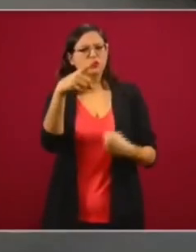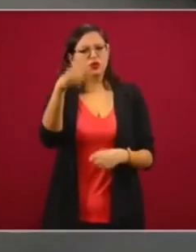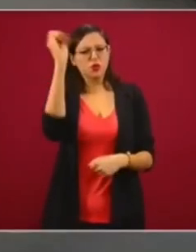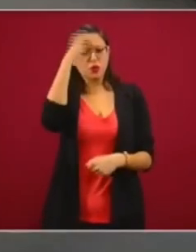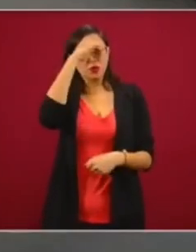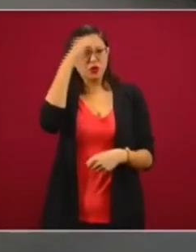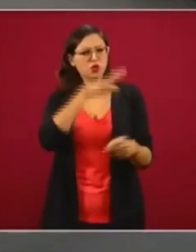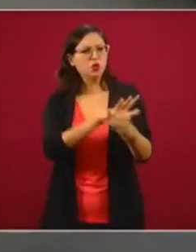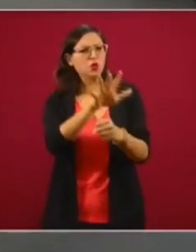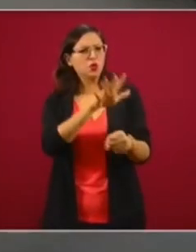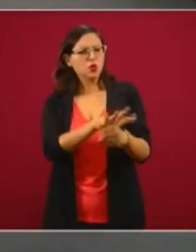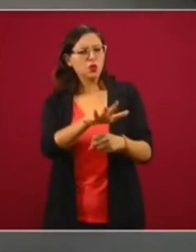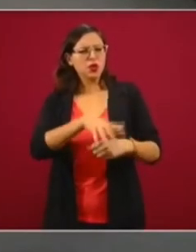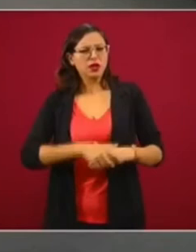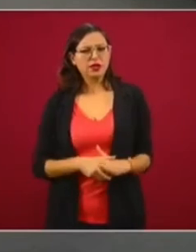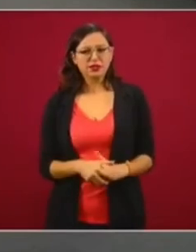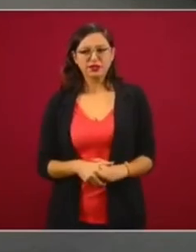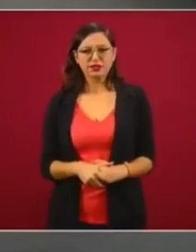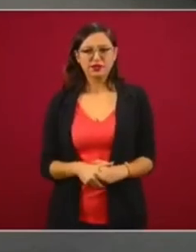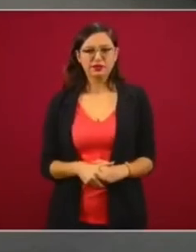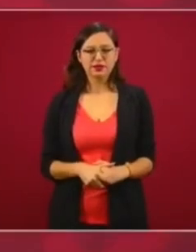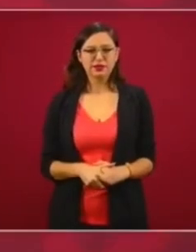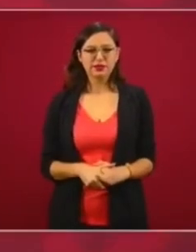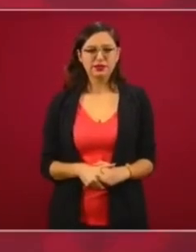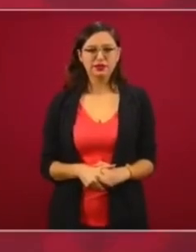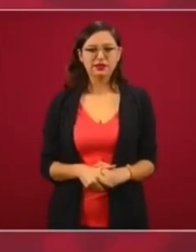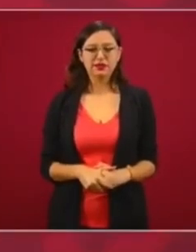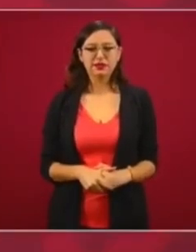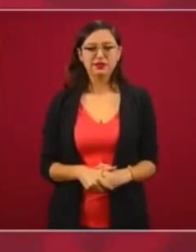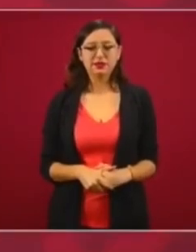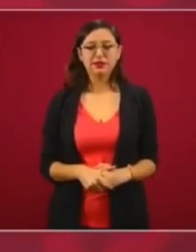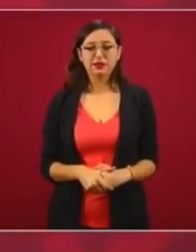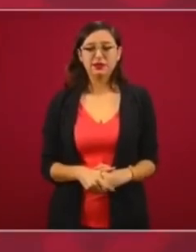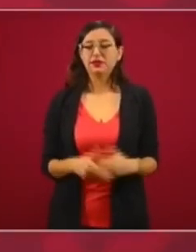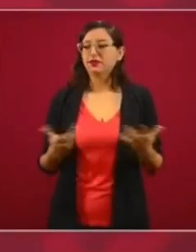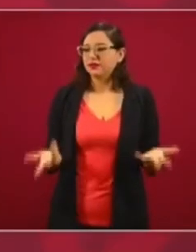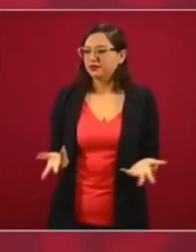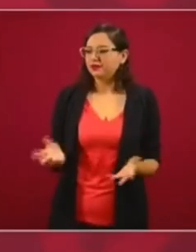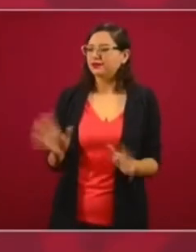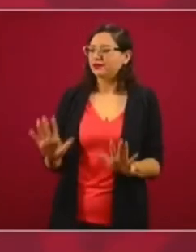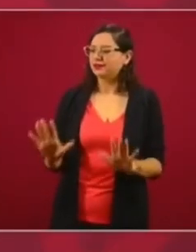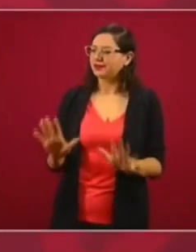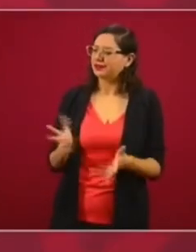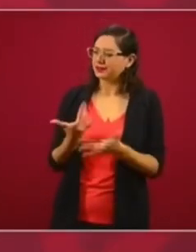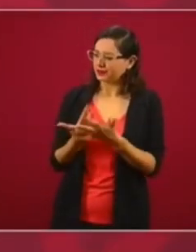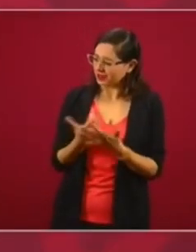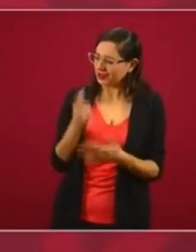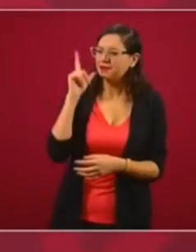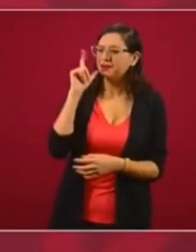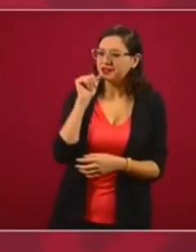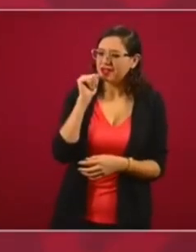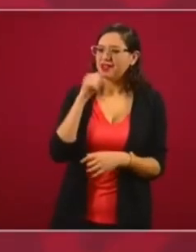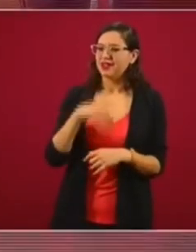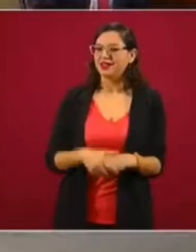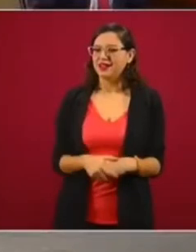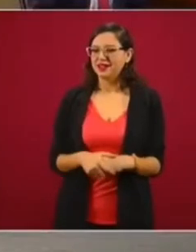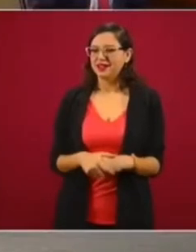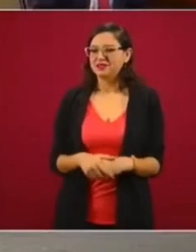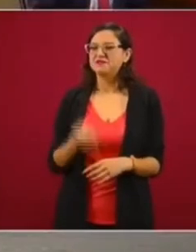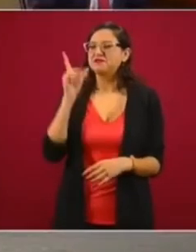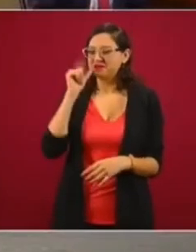¿Por qué no esperan mañana a ver qué